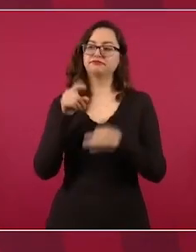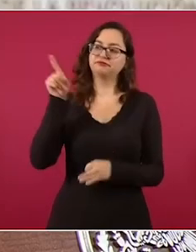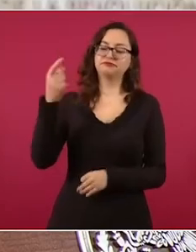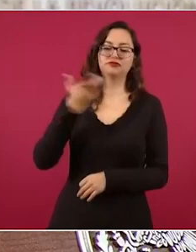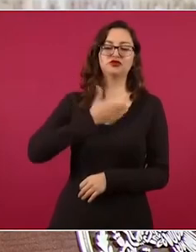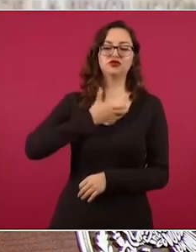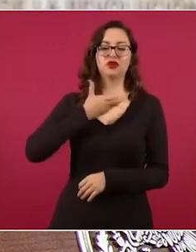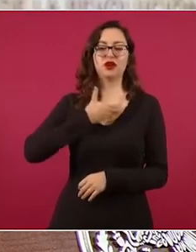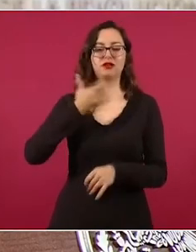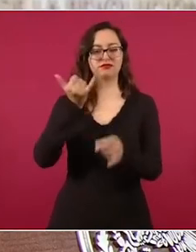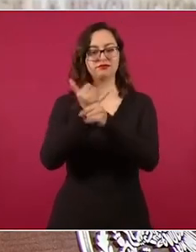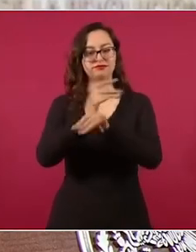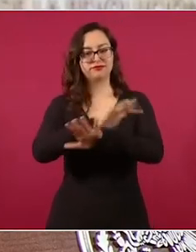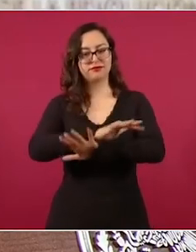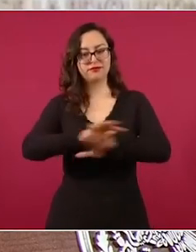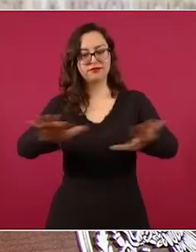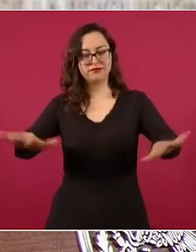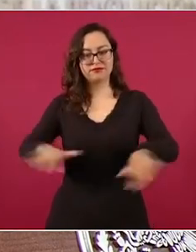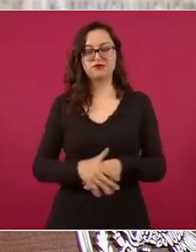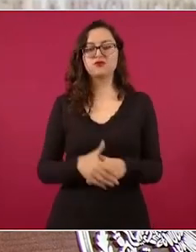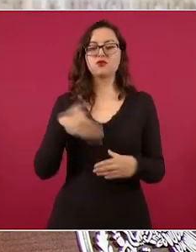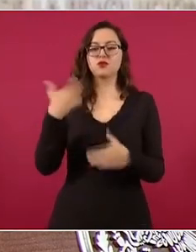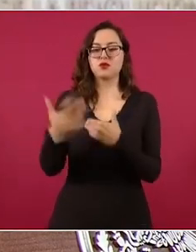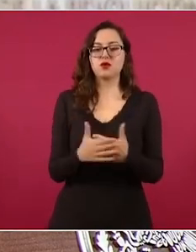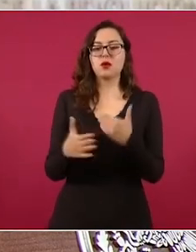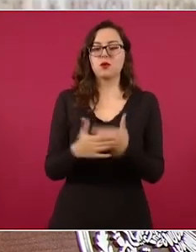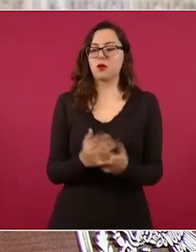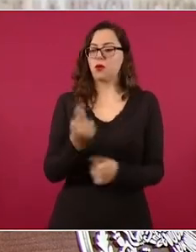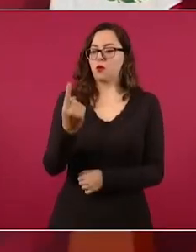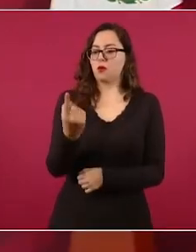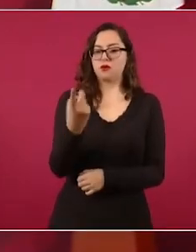Zócalo el 1º de diciembre.